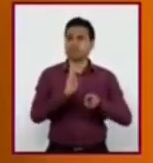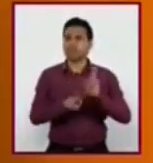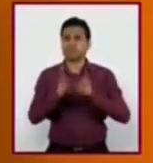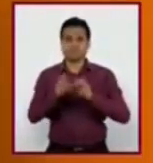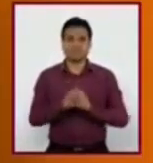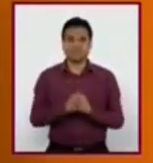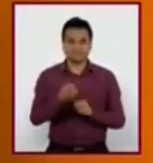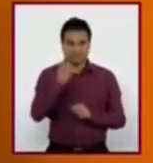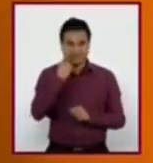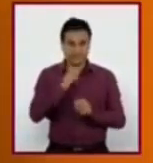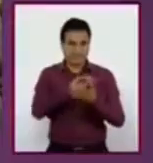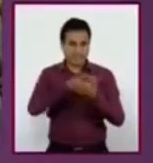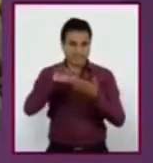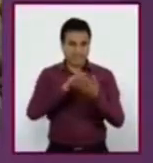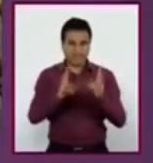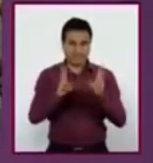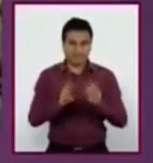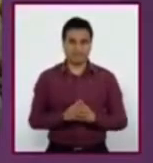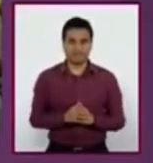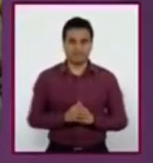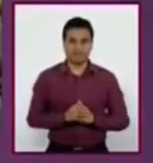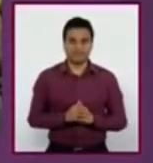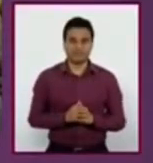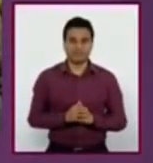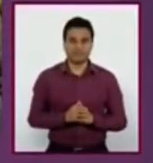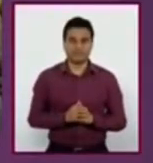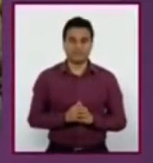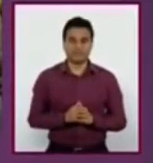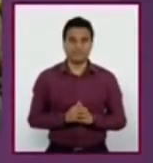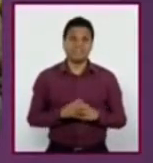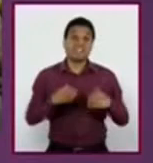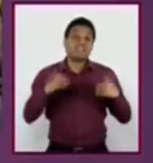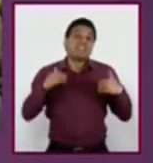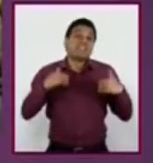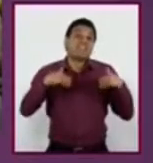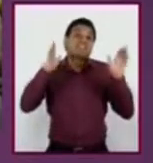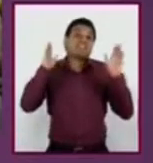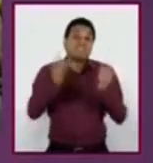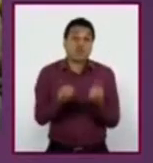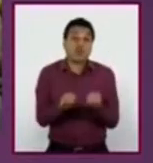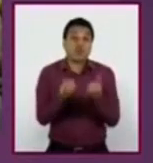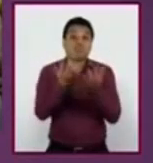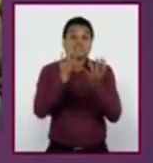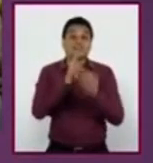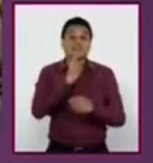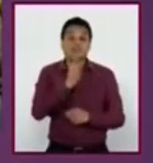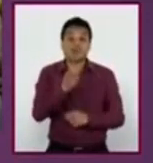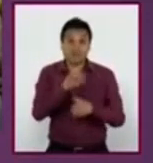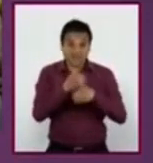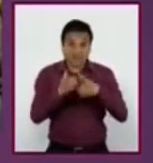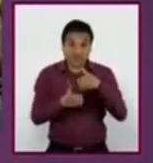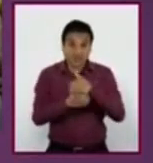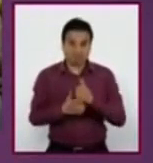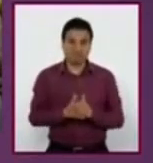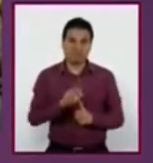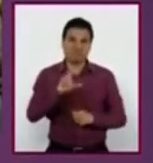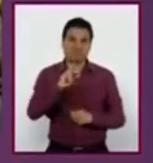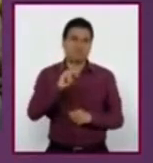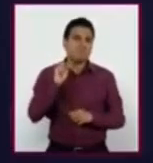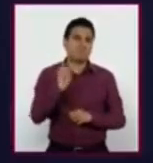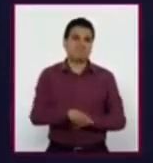Leamos la siguiente frase. Diz que la cosecha se iba a dar mejor con este producto, pero es lo mismo.